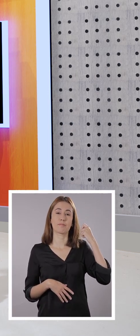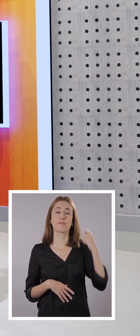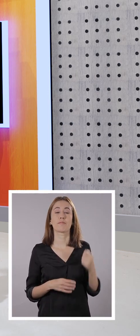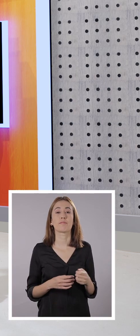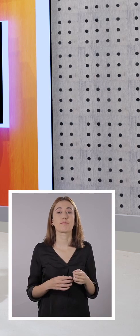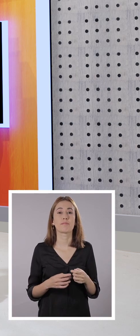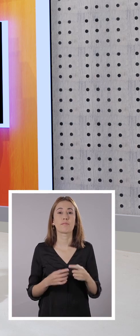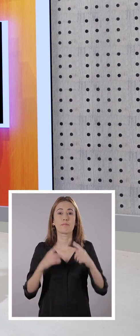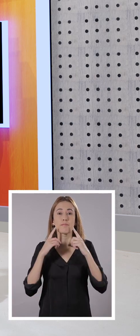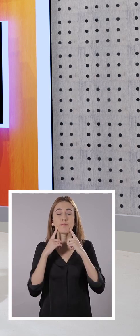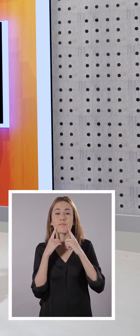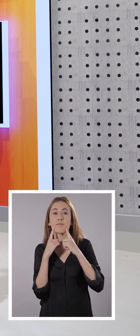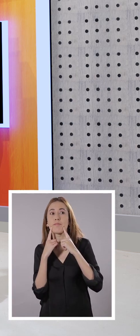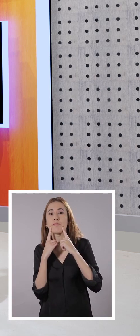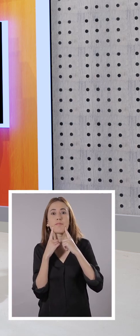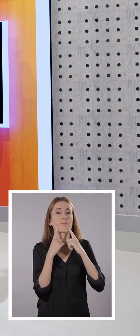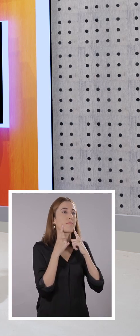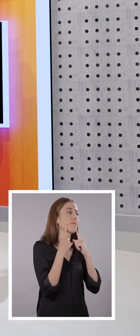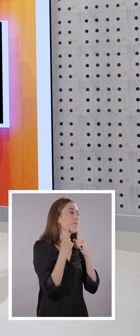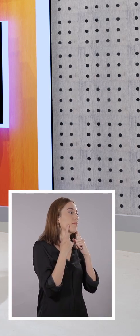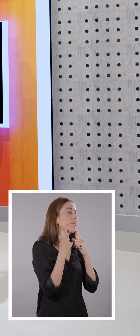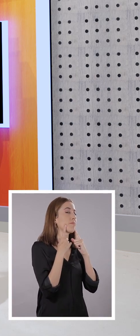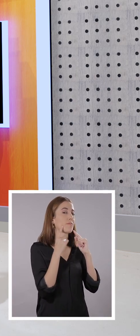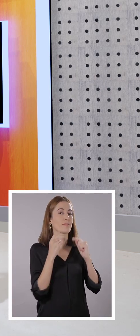Gire la cabeza hacia el lado izquierdo.